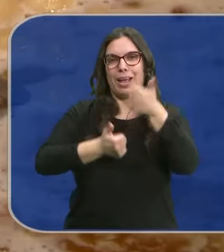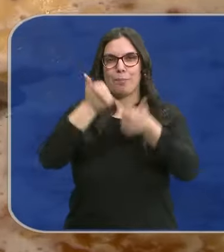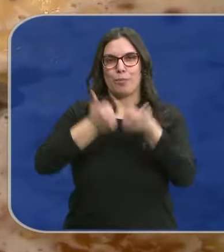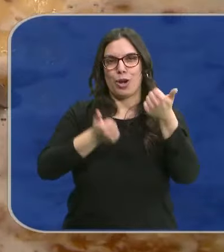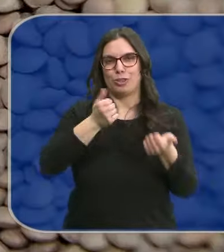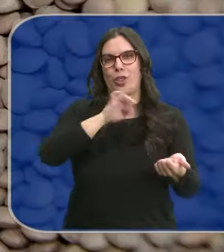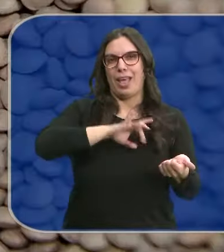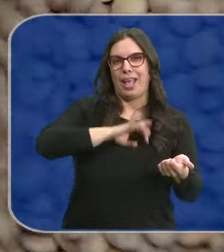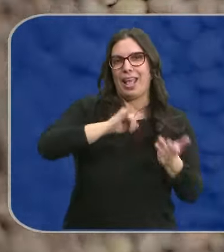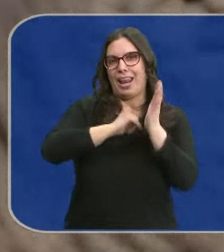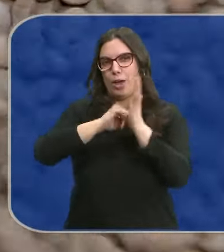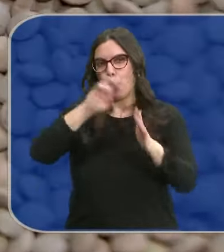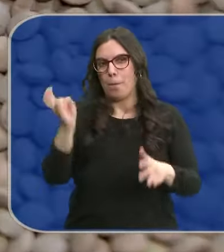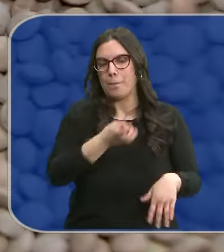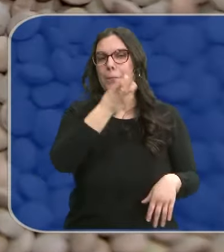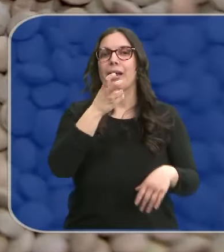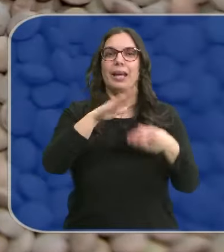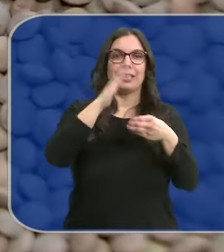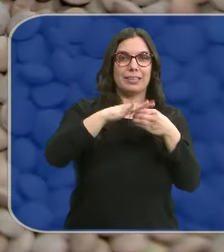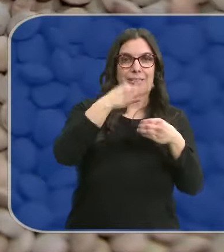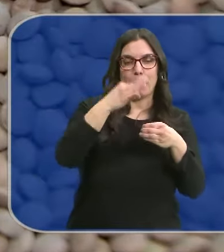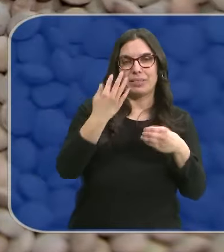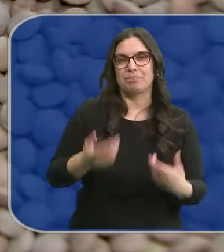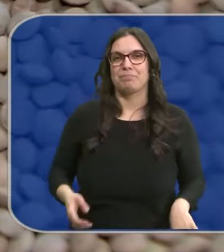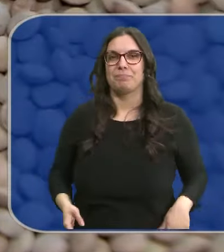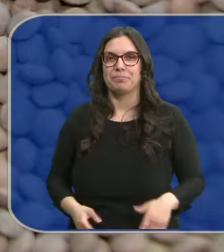de legumbres en tapas. Que si quieres las comes, y si no...